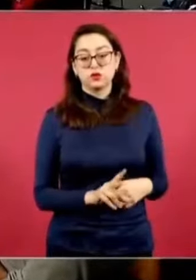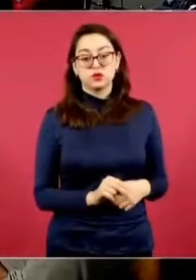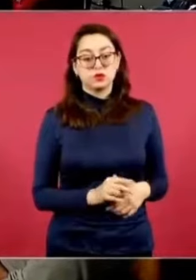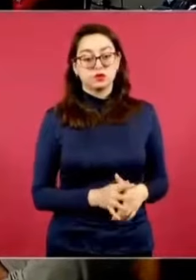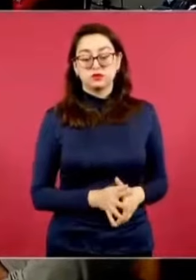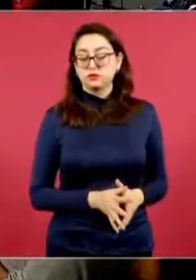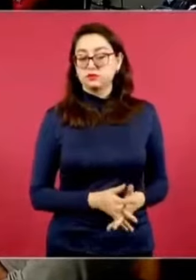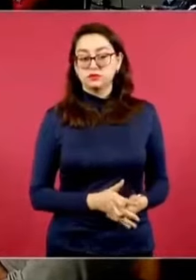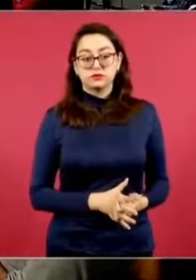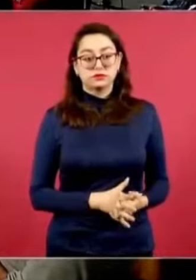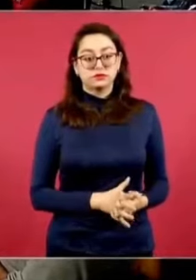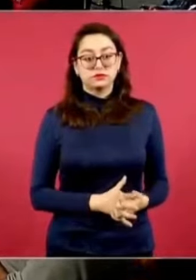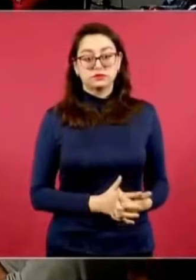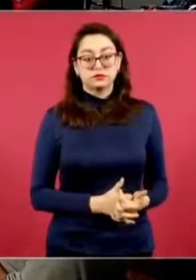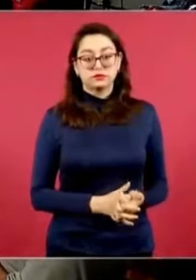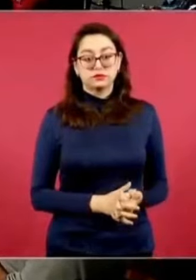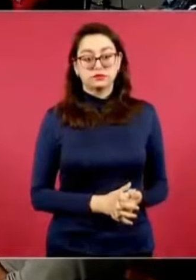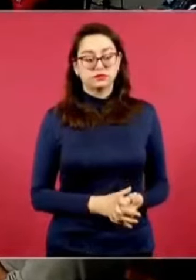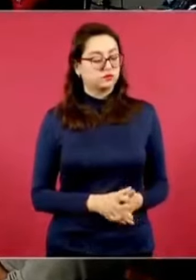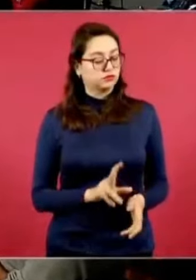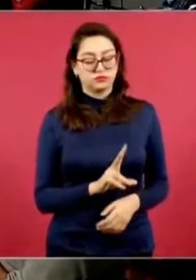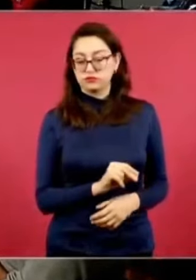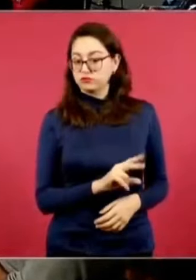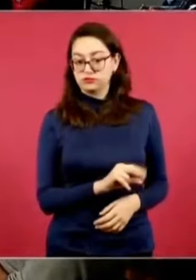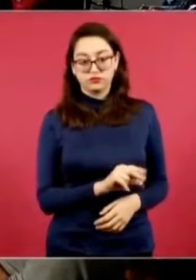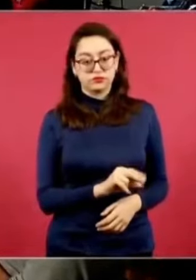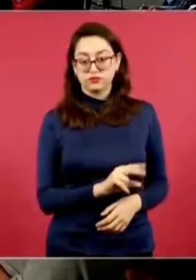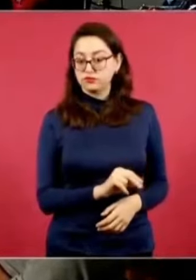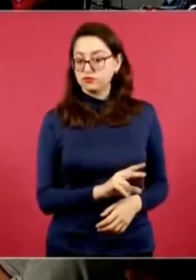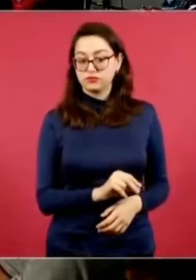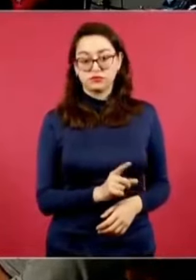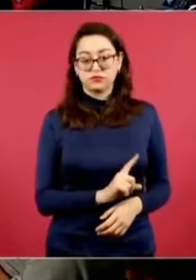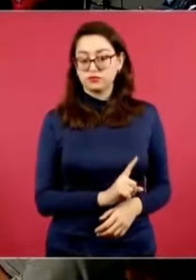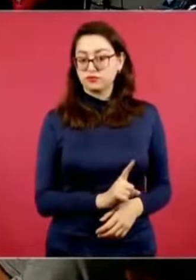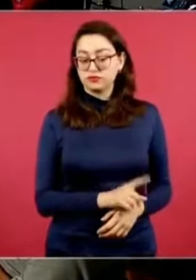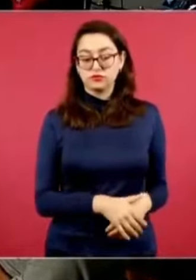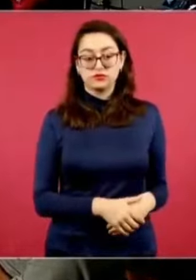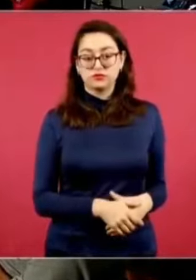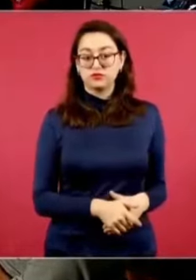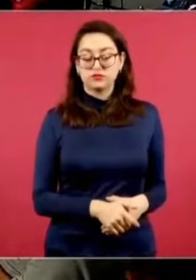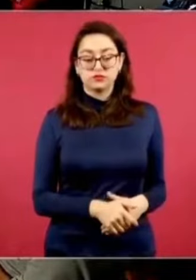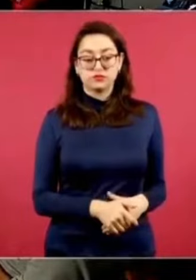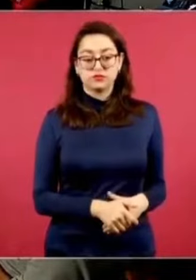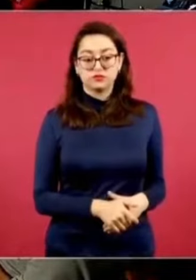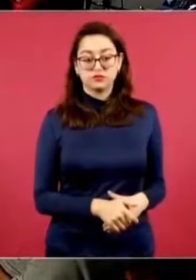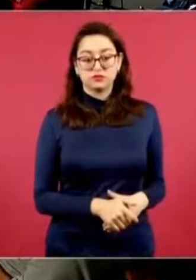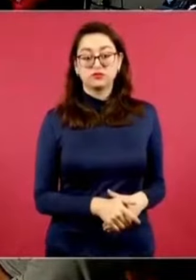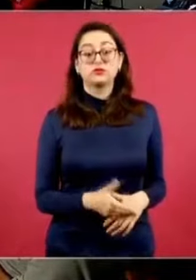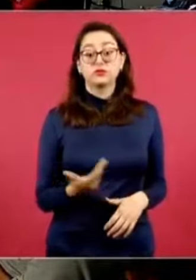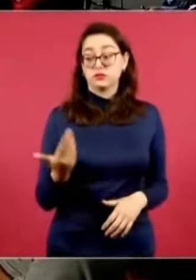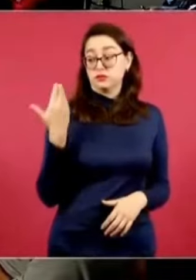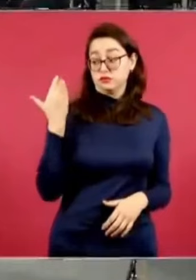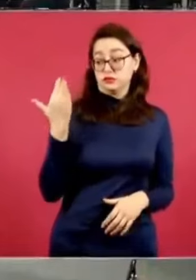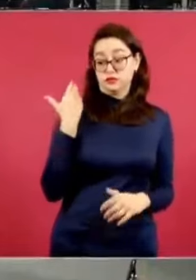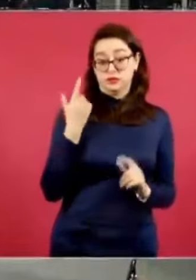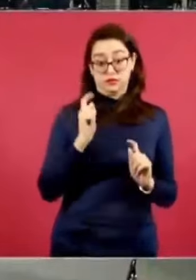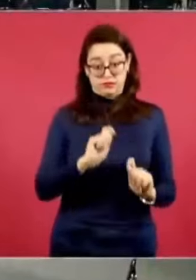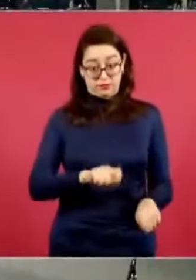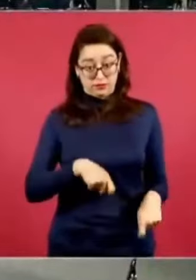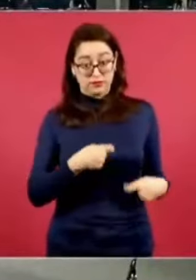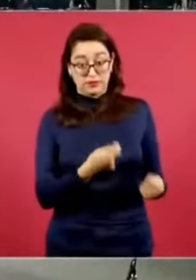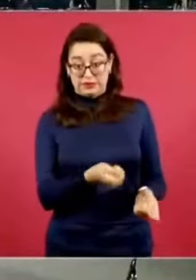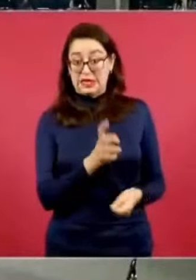no, no, no. Se entregaron como 30 mil